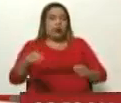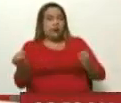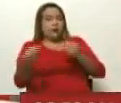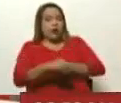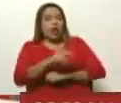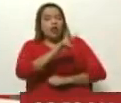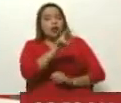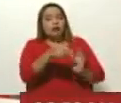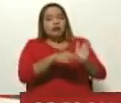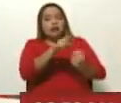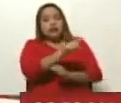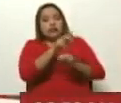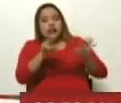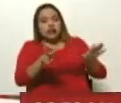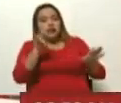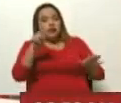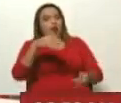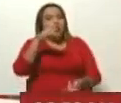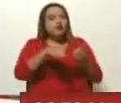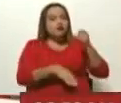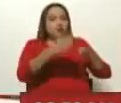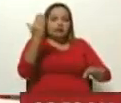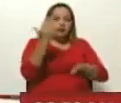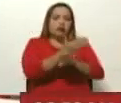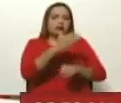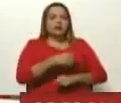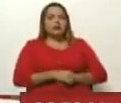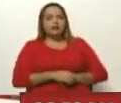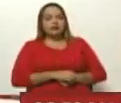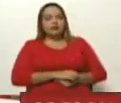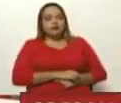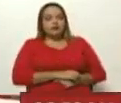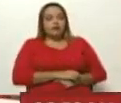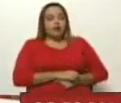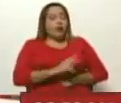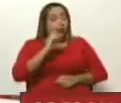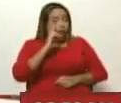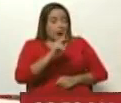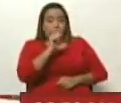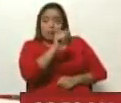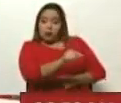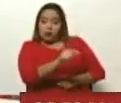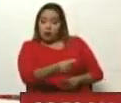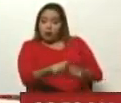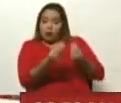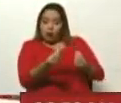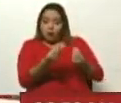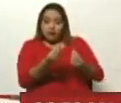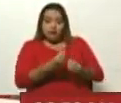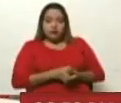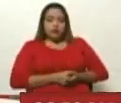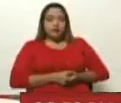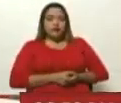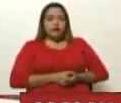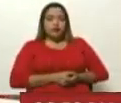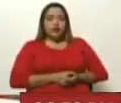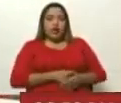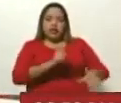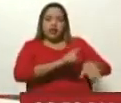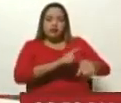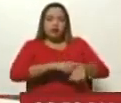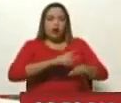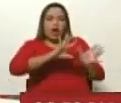y ya lo que han sido las últimas medidas. Por eso nosotros vemos allí como el momento político,